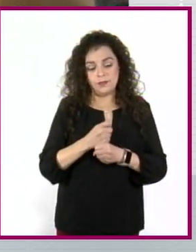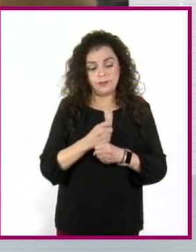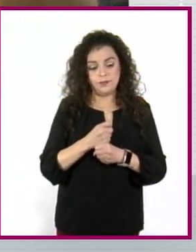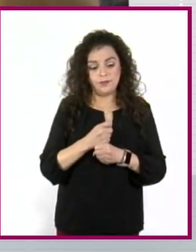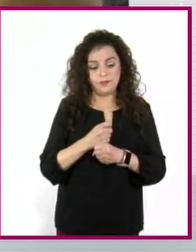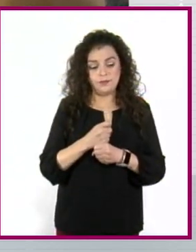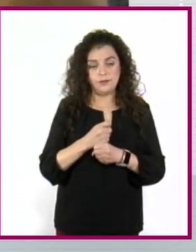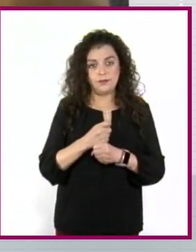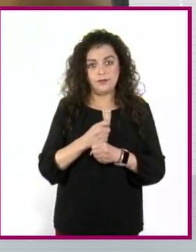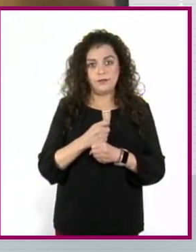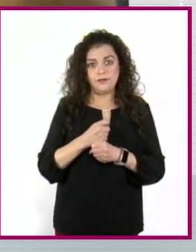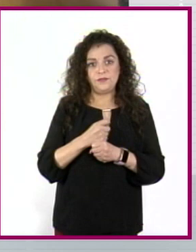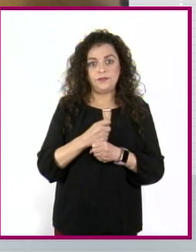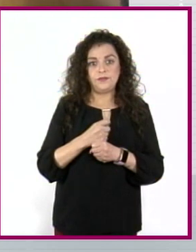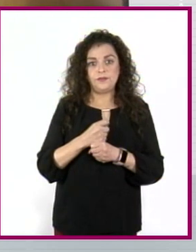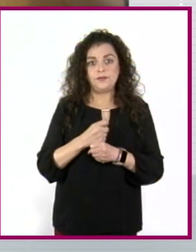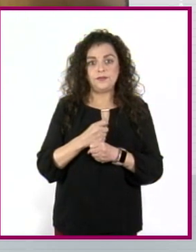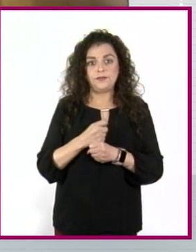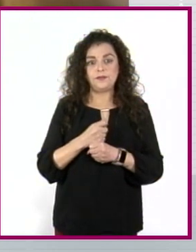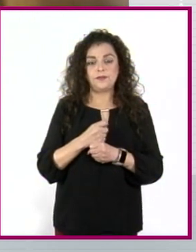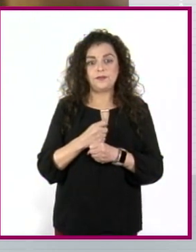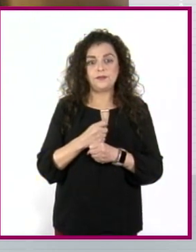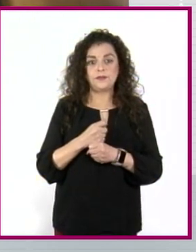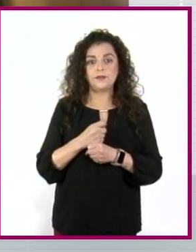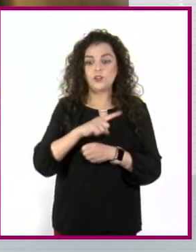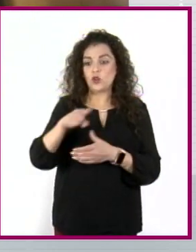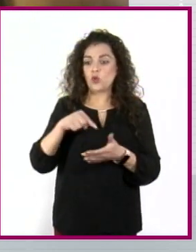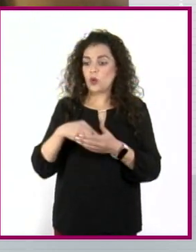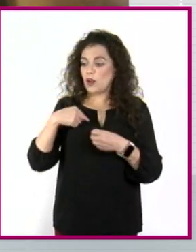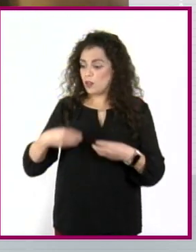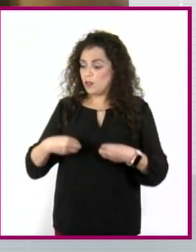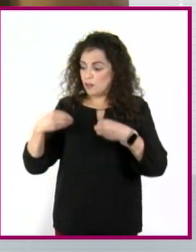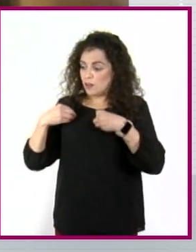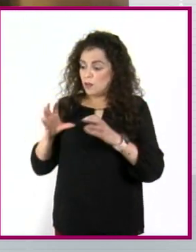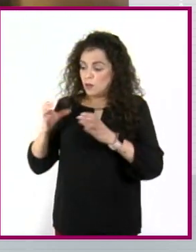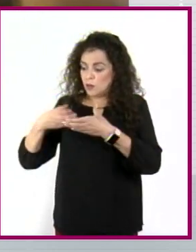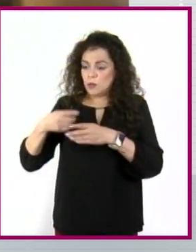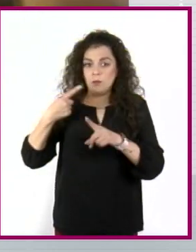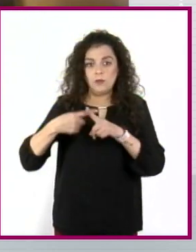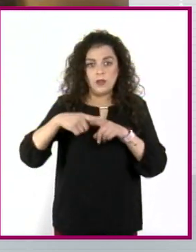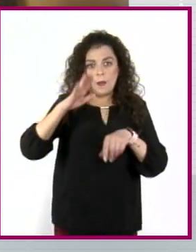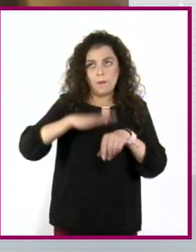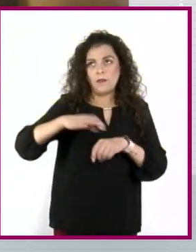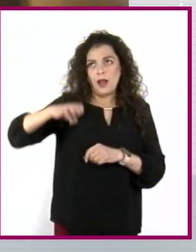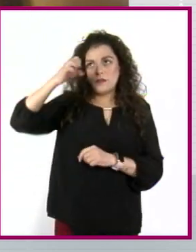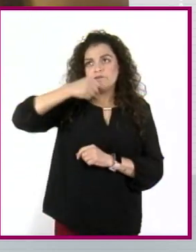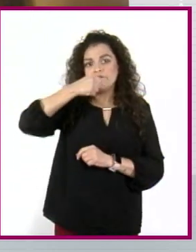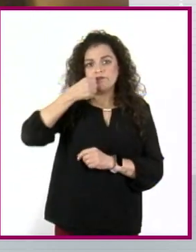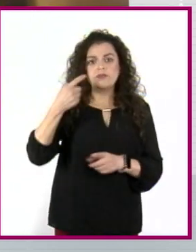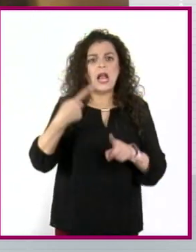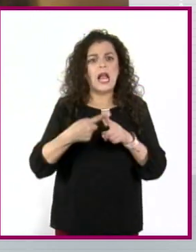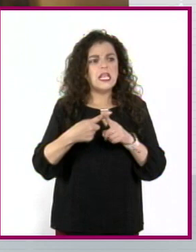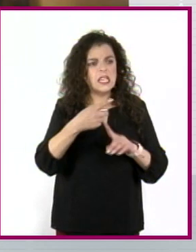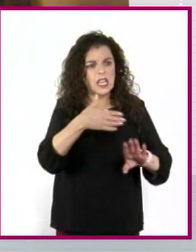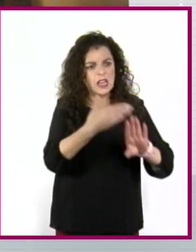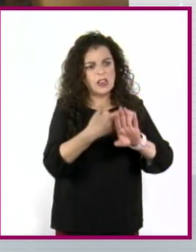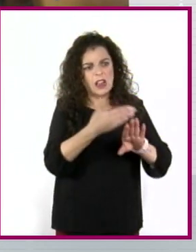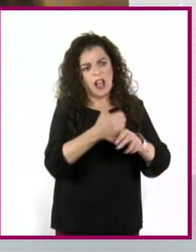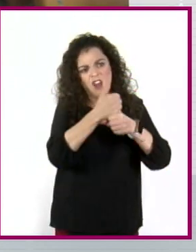¿Quiénes son los adultos mayores de mi comunidad? ¿Quiénes son las personas? ¿Quién está sufriendo violencia? ¿Cómo puedo